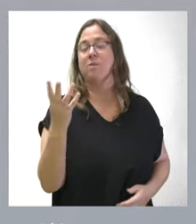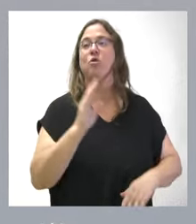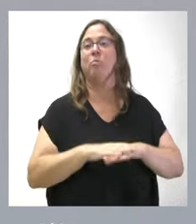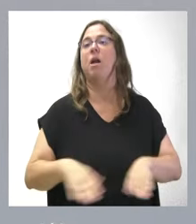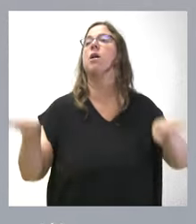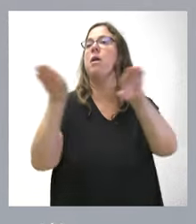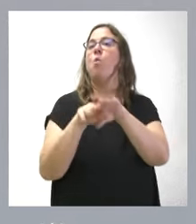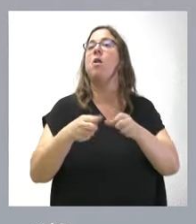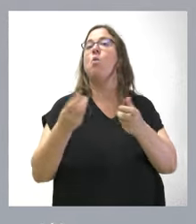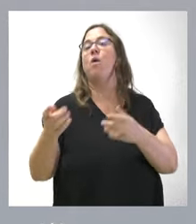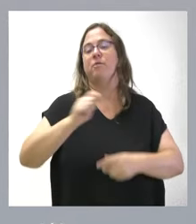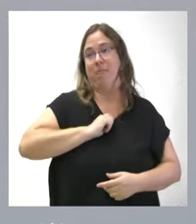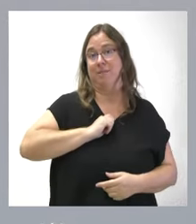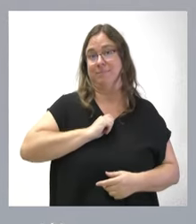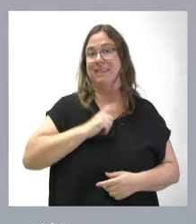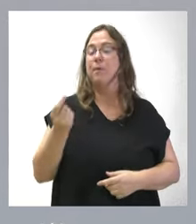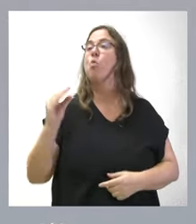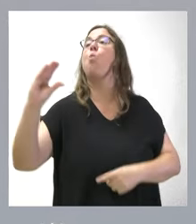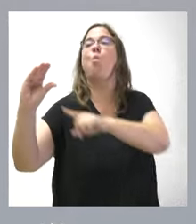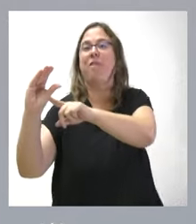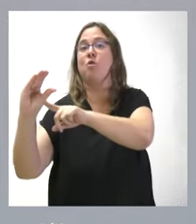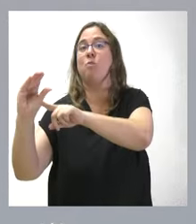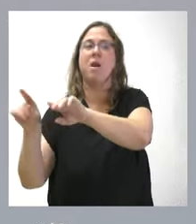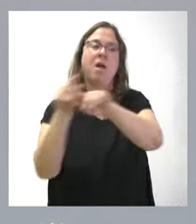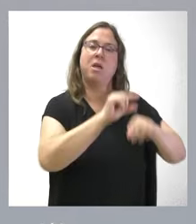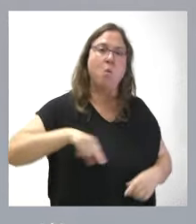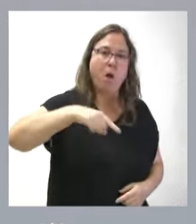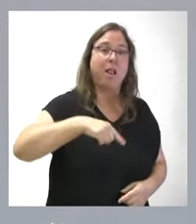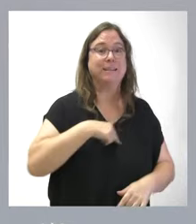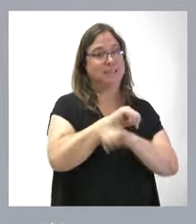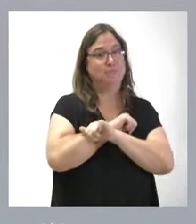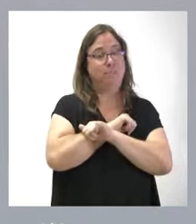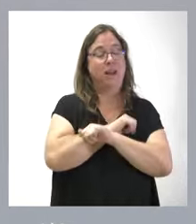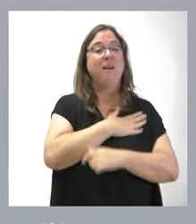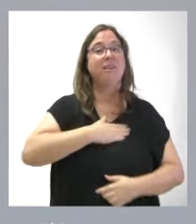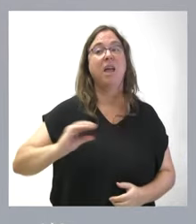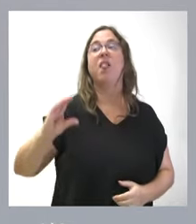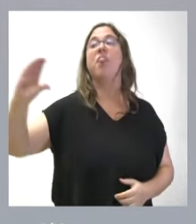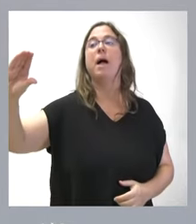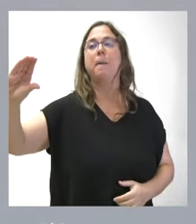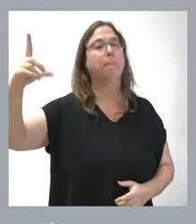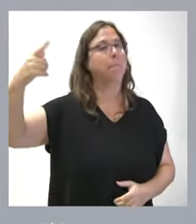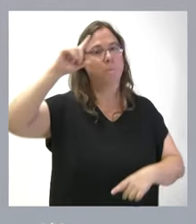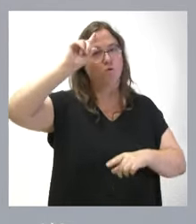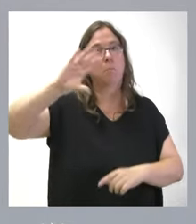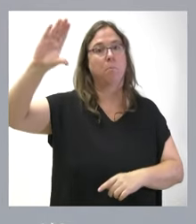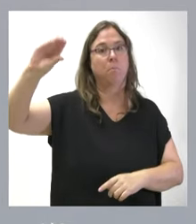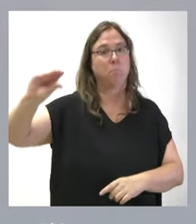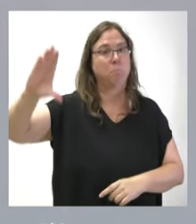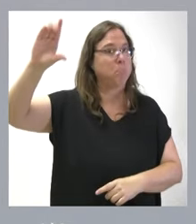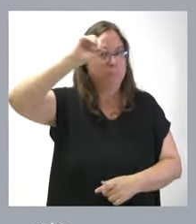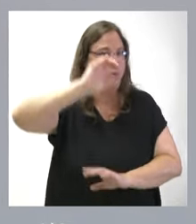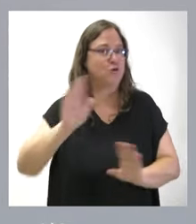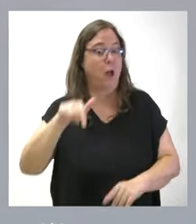de igualdad, qué se tiene que dar a todos. Yo creo que esto es lo que tenemos que esperar. Como no sabemos lo que se quiere dar a ese alguien, nosotros no empezamos en